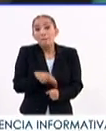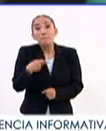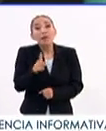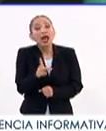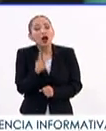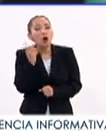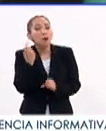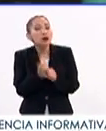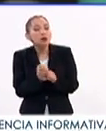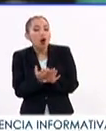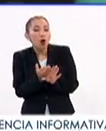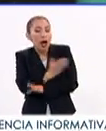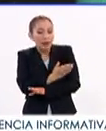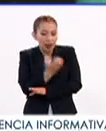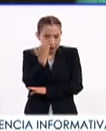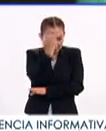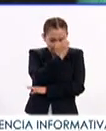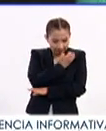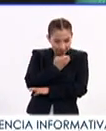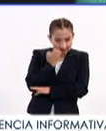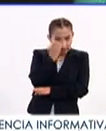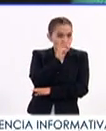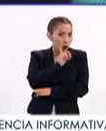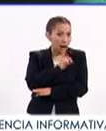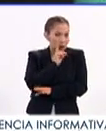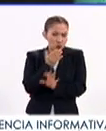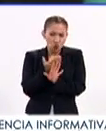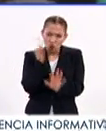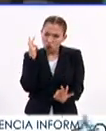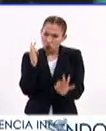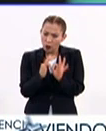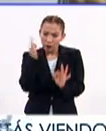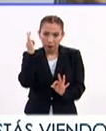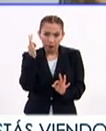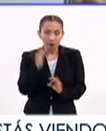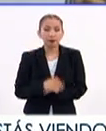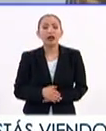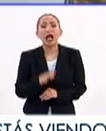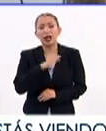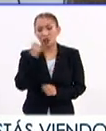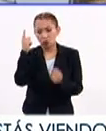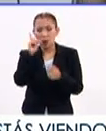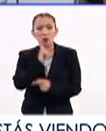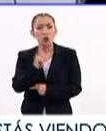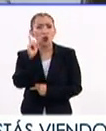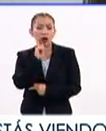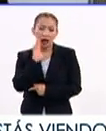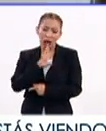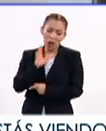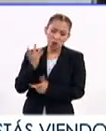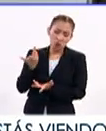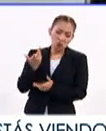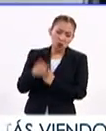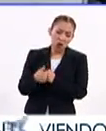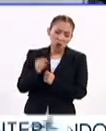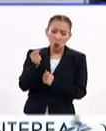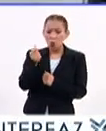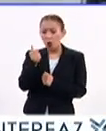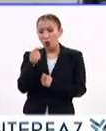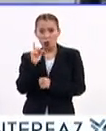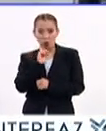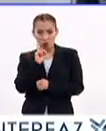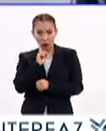cuando tengamos ciertas indicaciones muy precisas. Tenemos pacientes de bajo riesgo, son aquellos